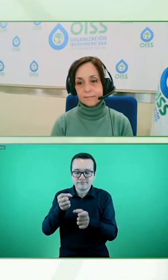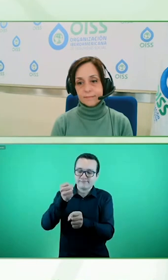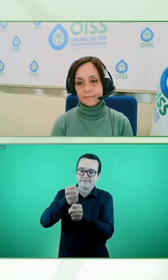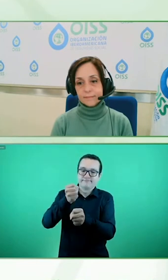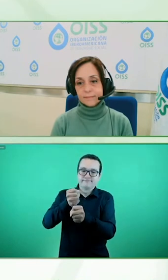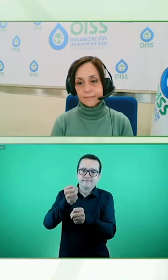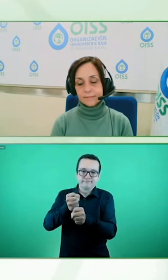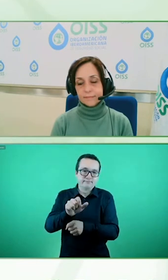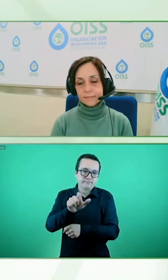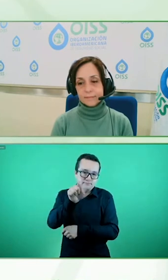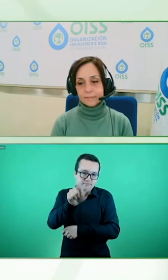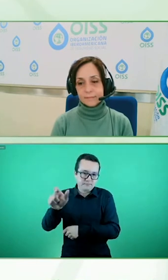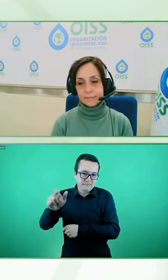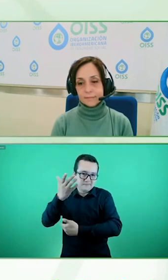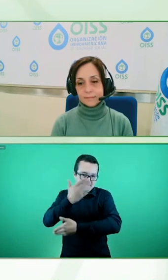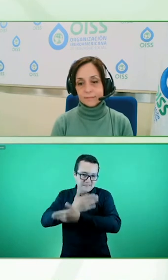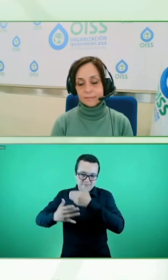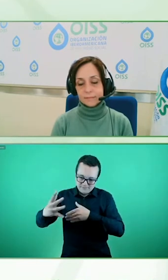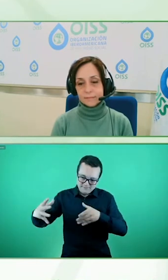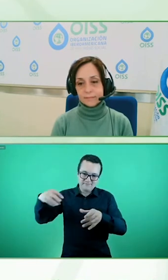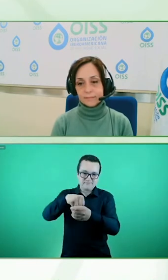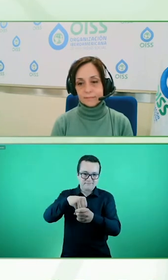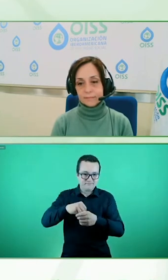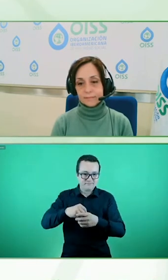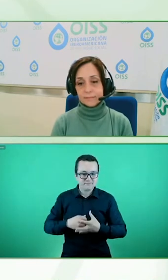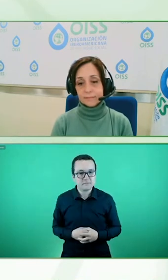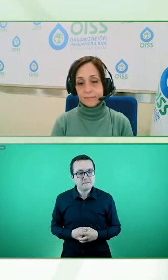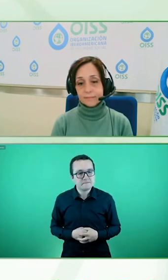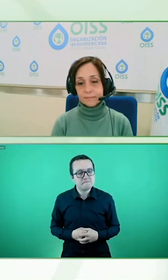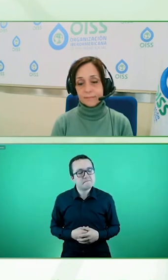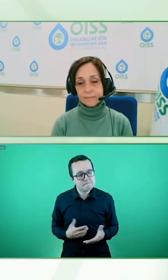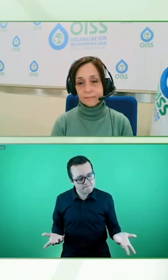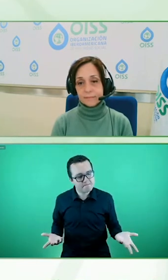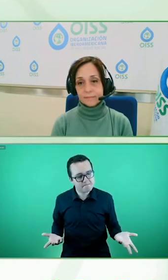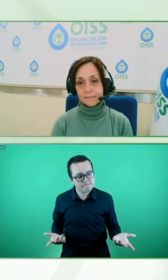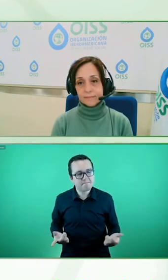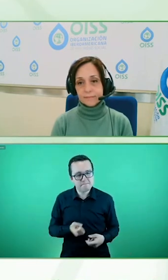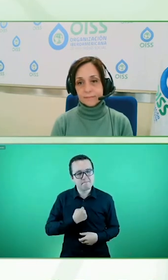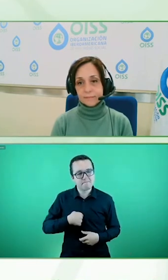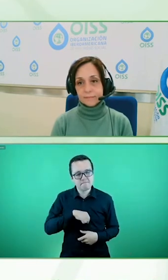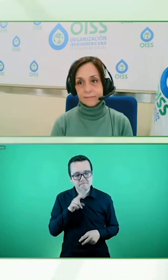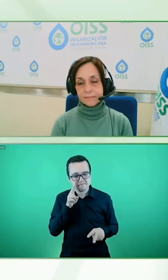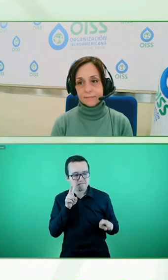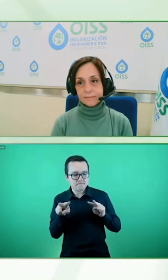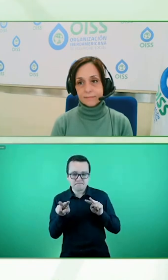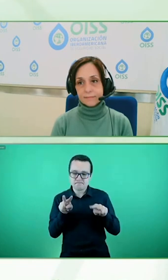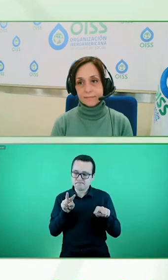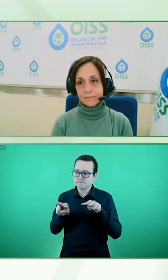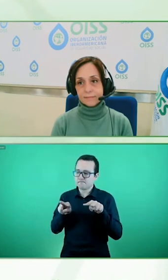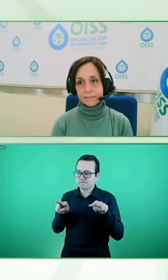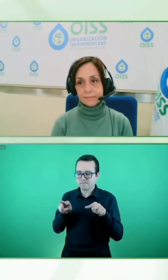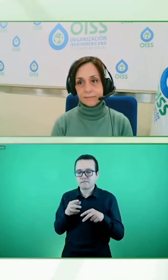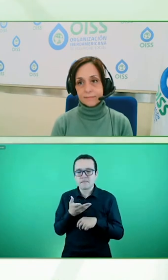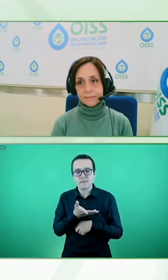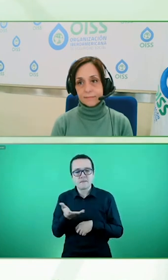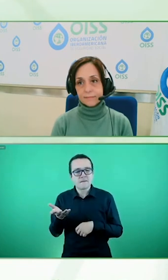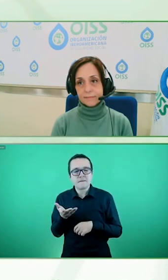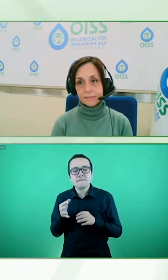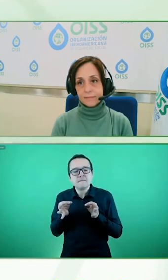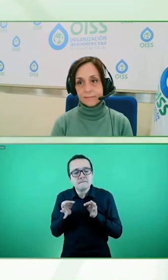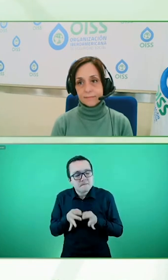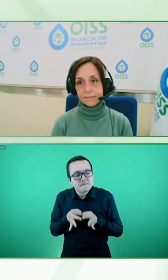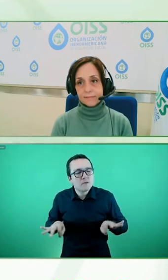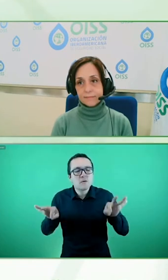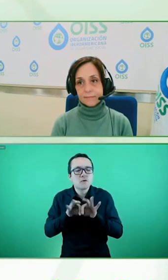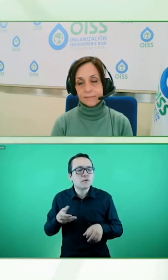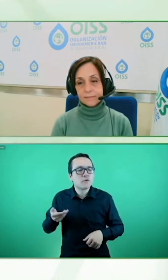al mismo tiempo hemos entendido mejor que es importante también abordar el tema de clientes, clientes,